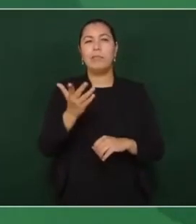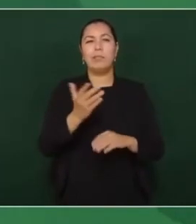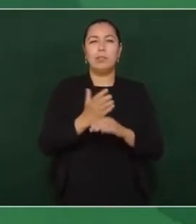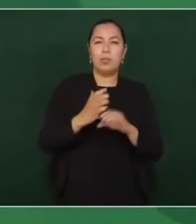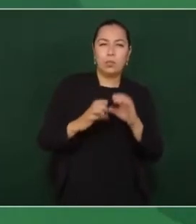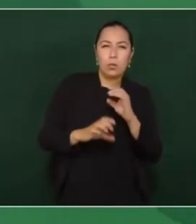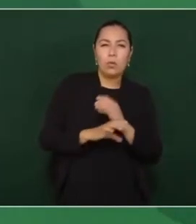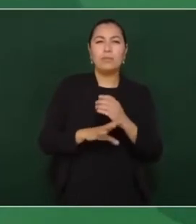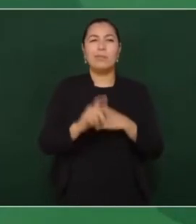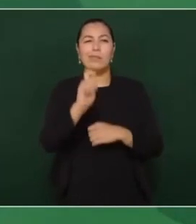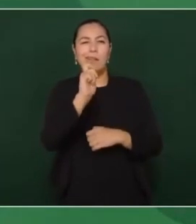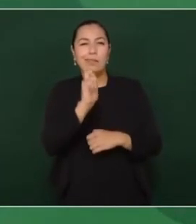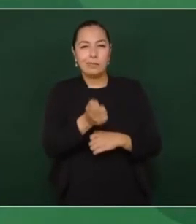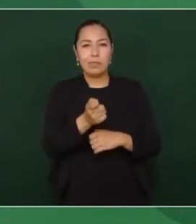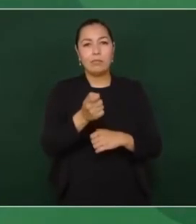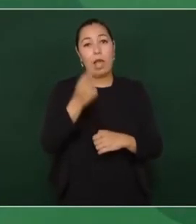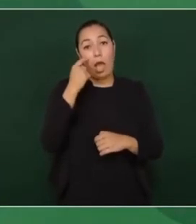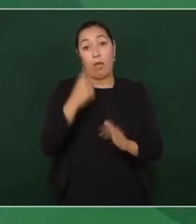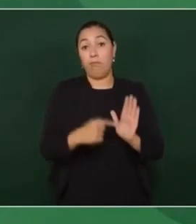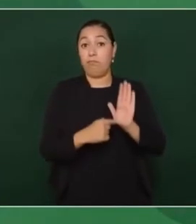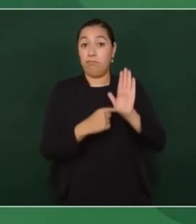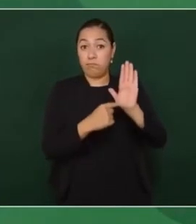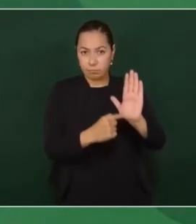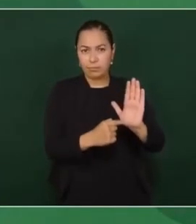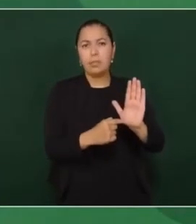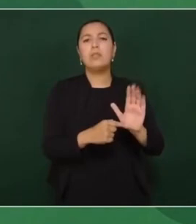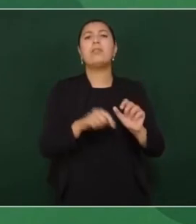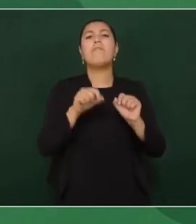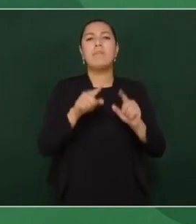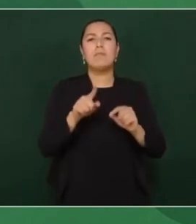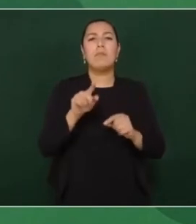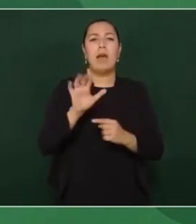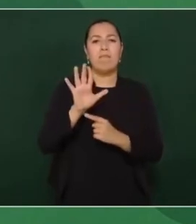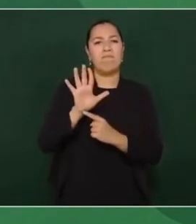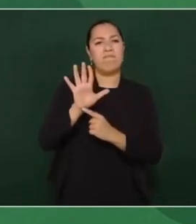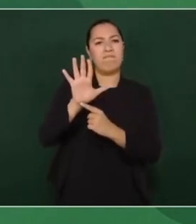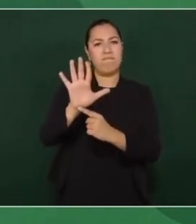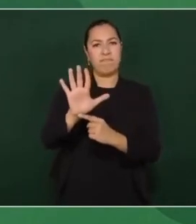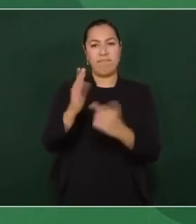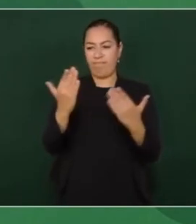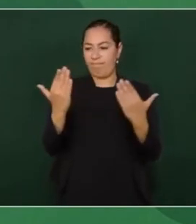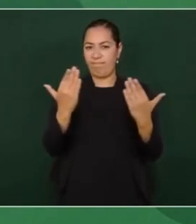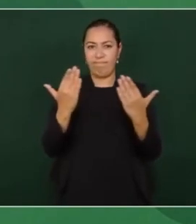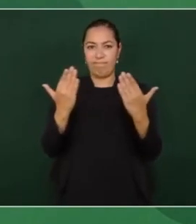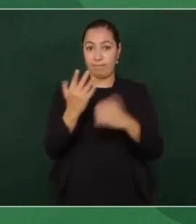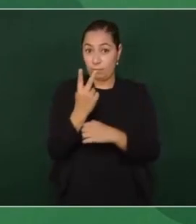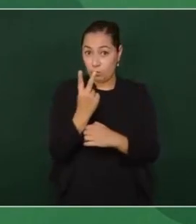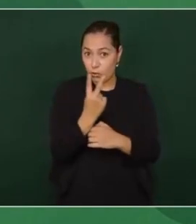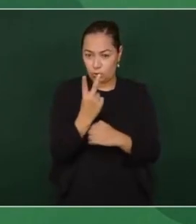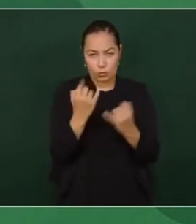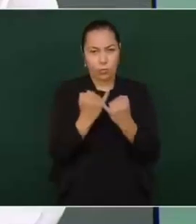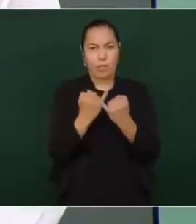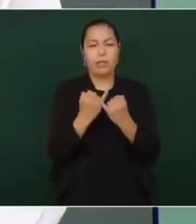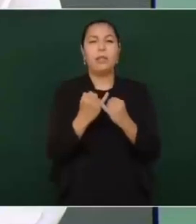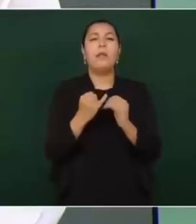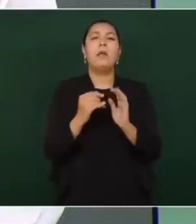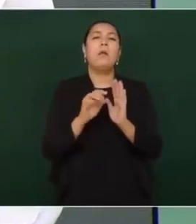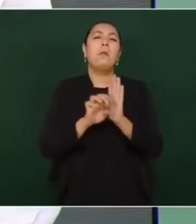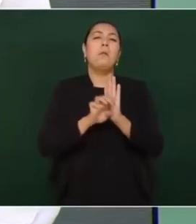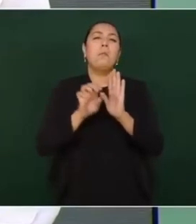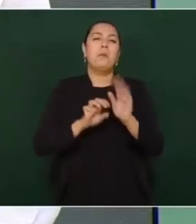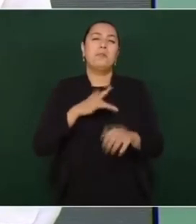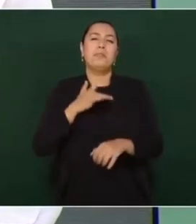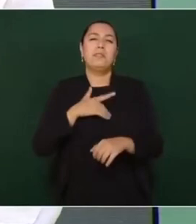lado de la moneda, porque se pinta un mundo idílico